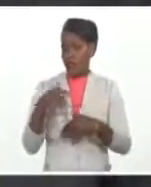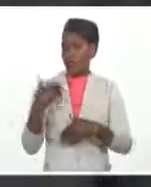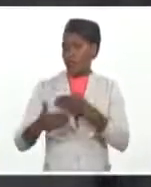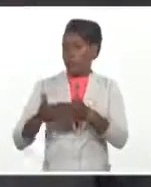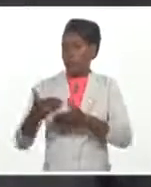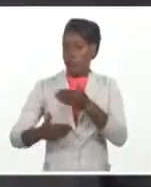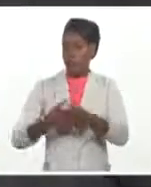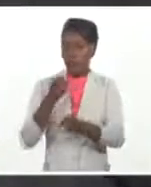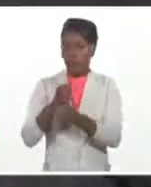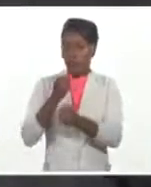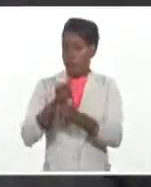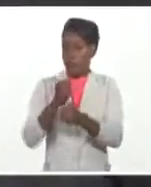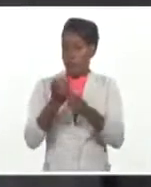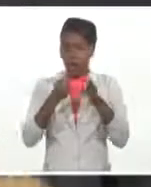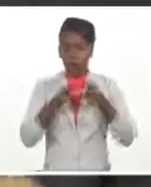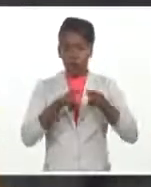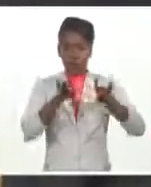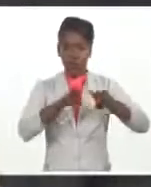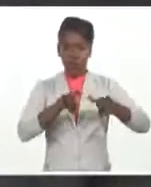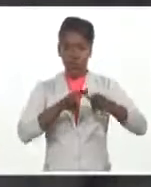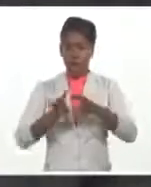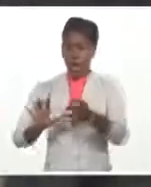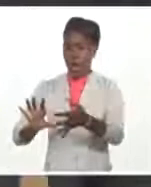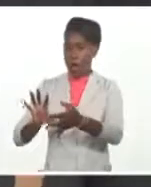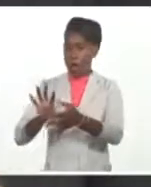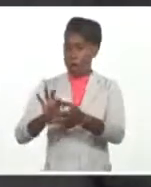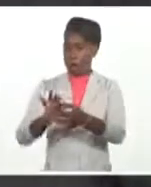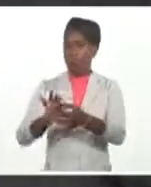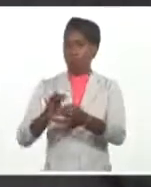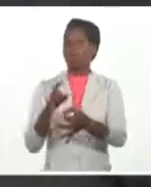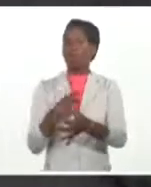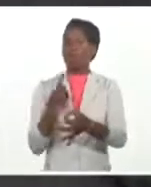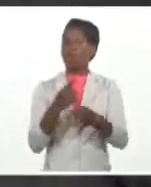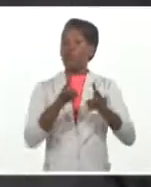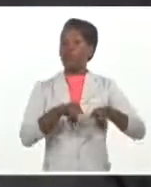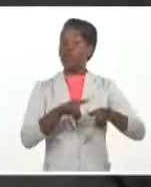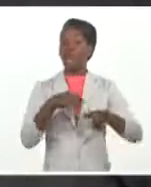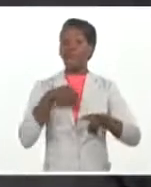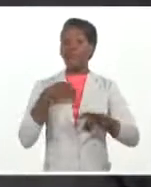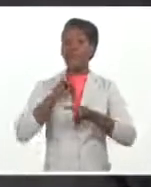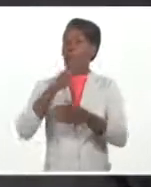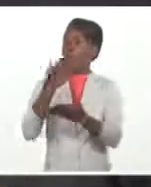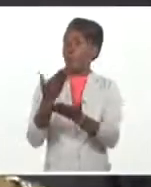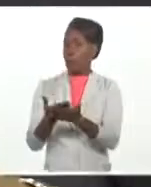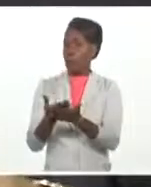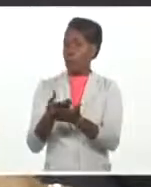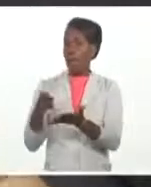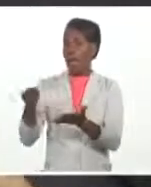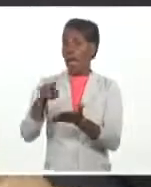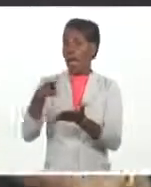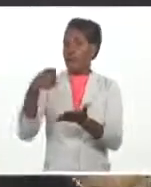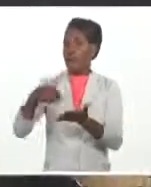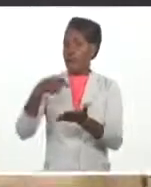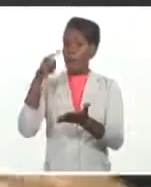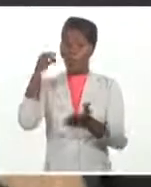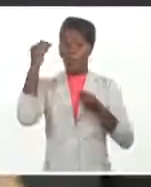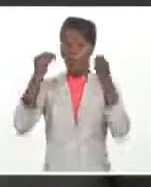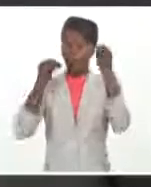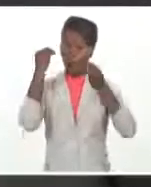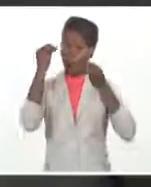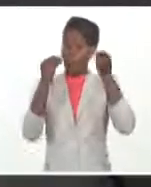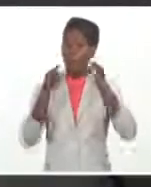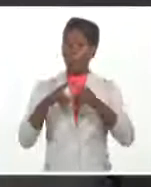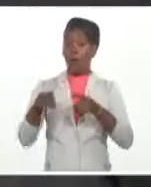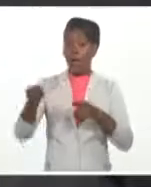ya la universidad tiene una propuesta de solución técnica y se está valorando por las autoridades de salud cómo eso